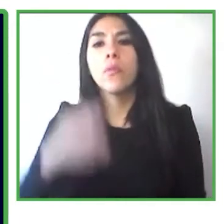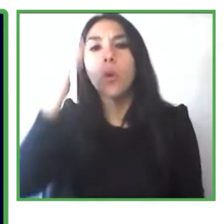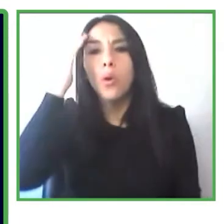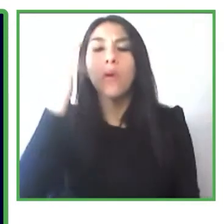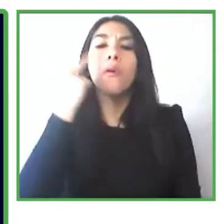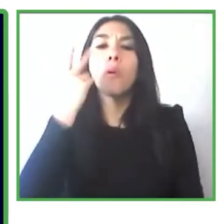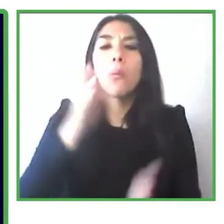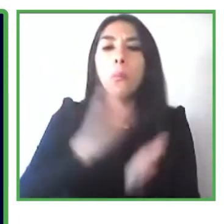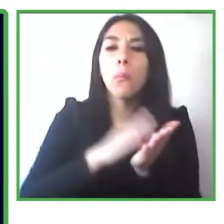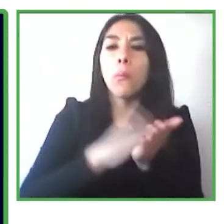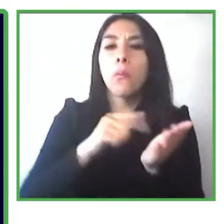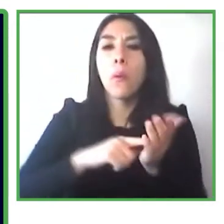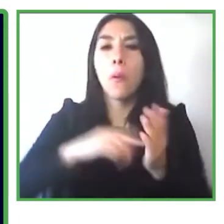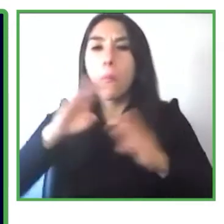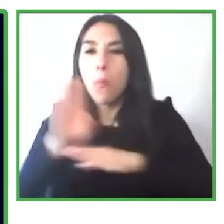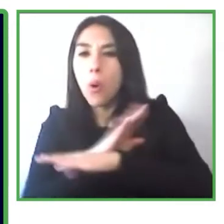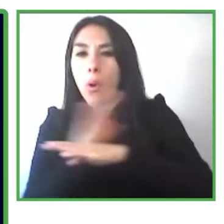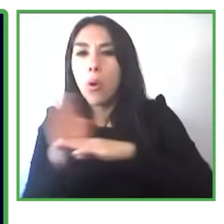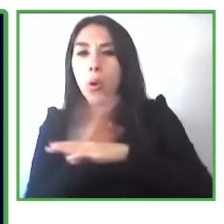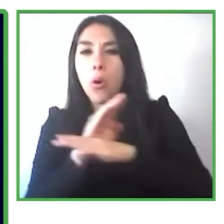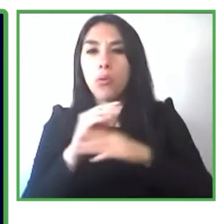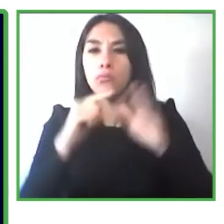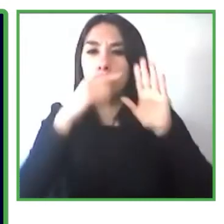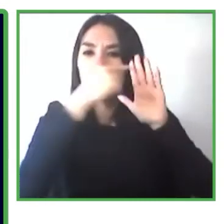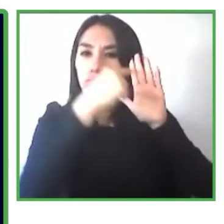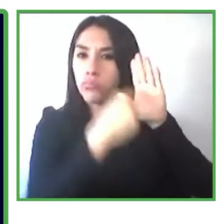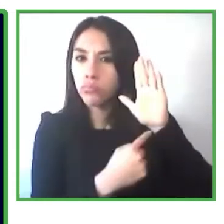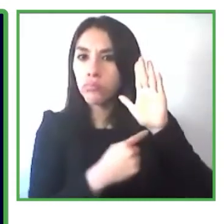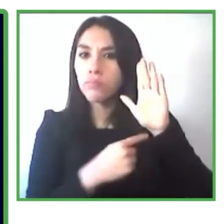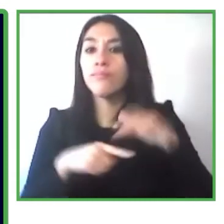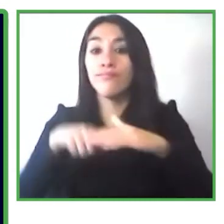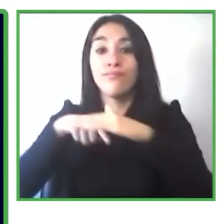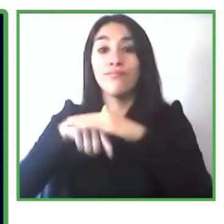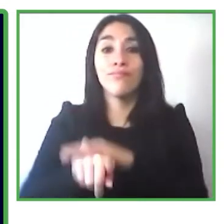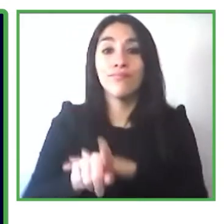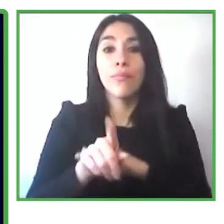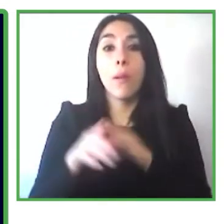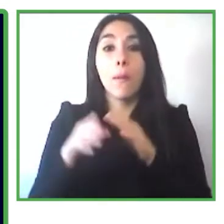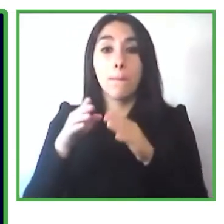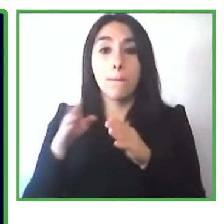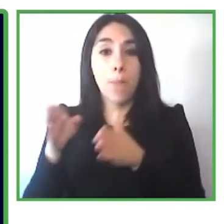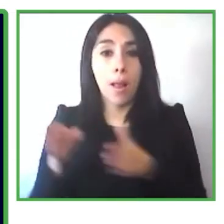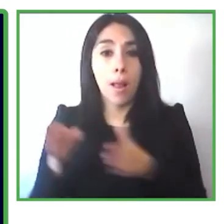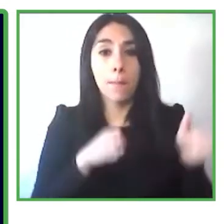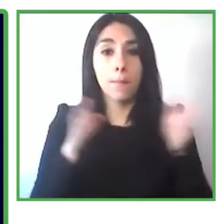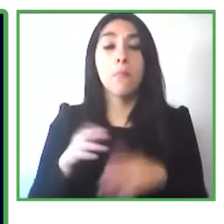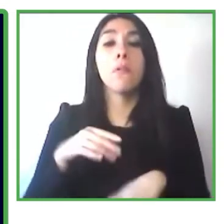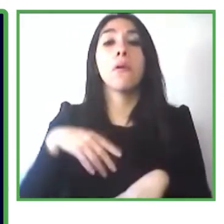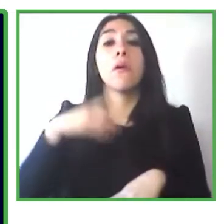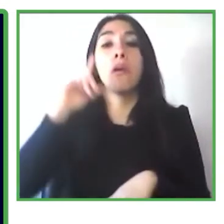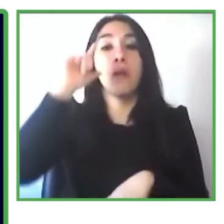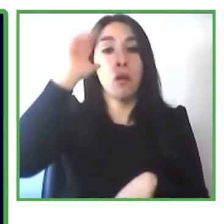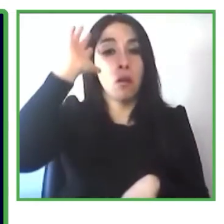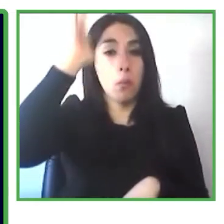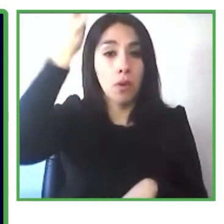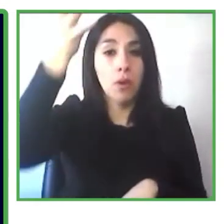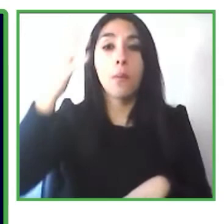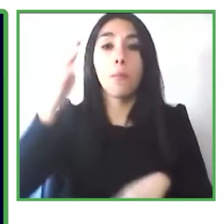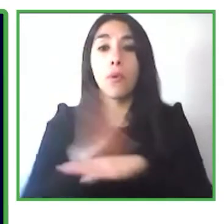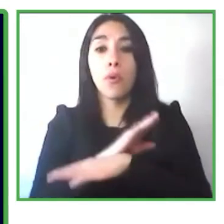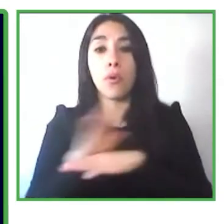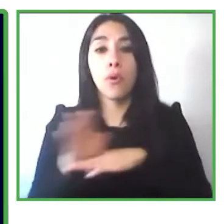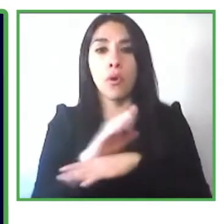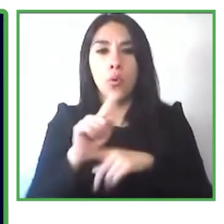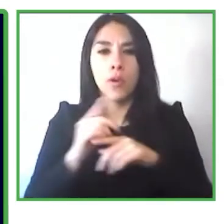impactando en su productividad su imagen y reputación y finalmente brindando mayores oportunidades a un sector